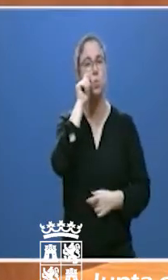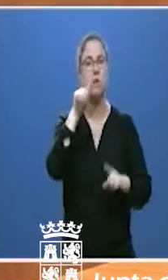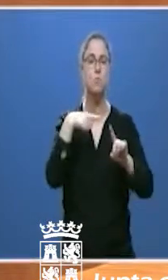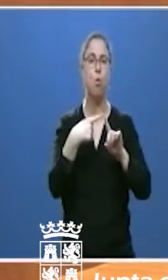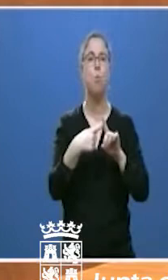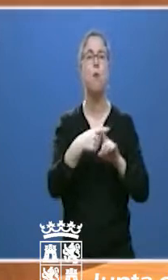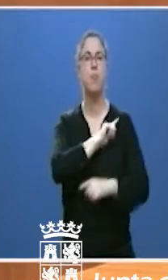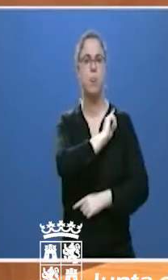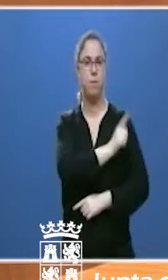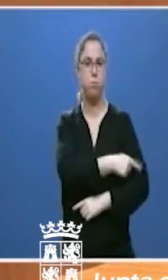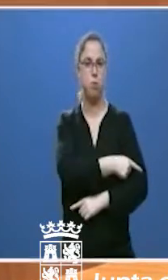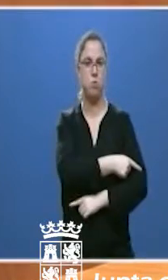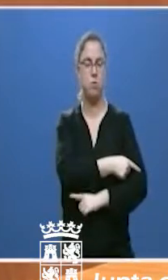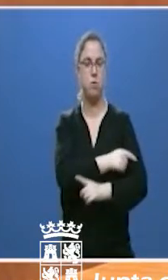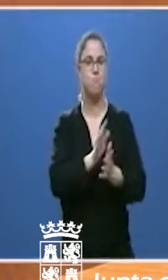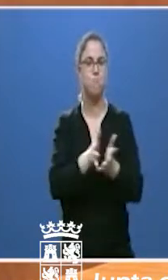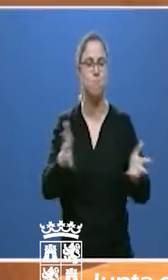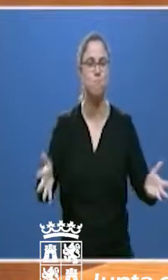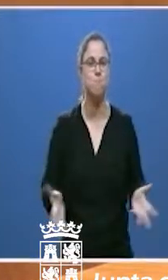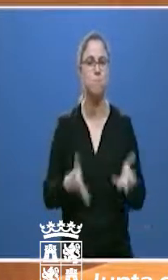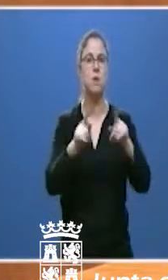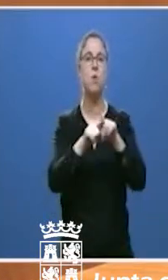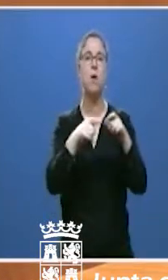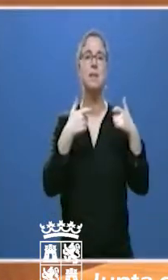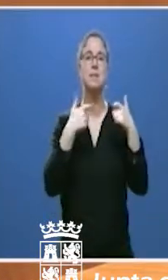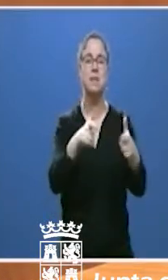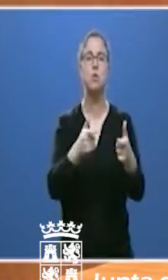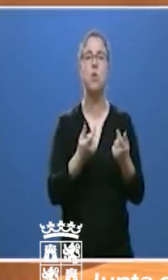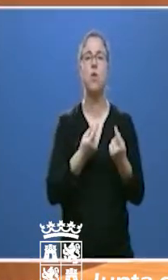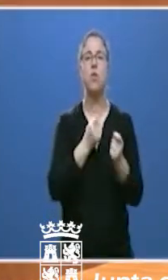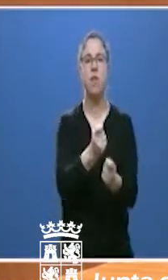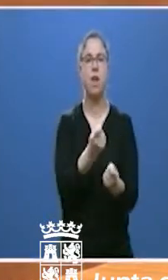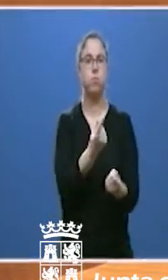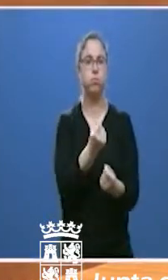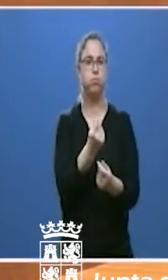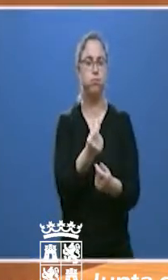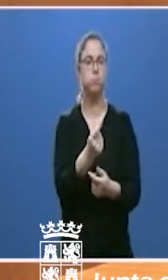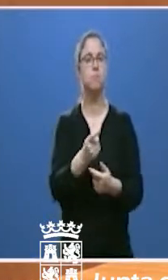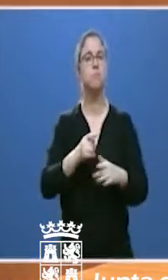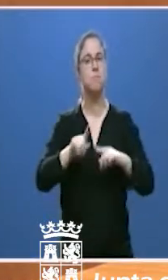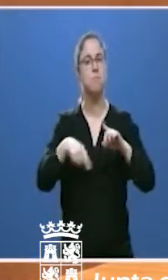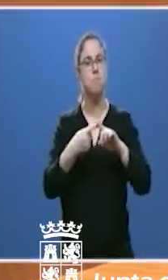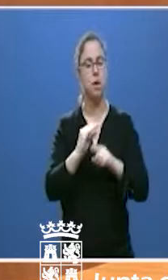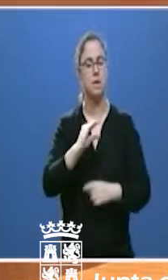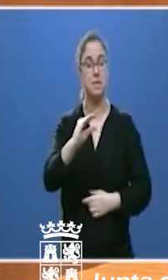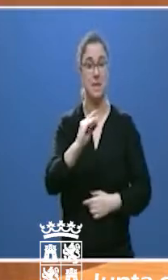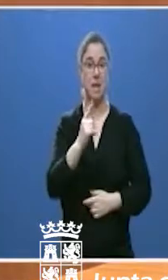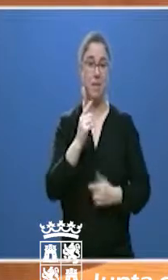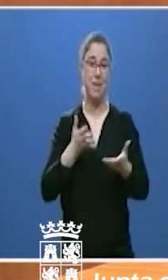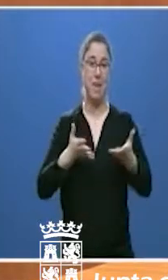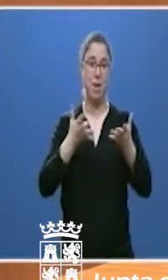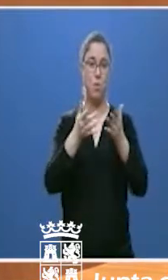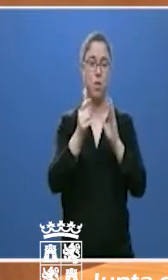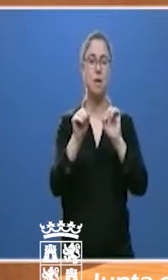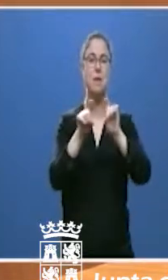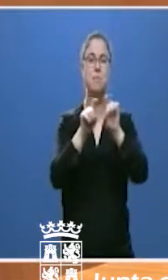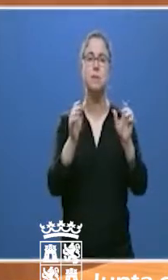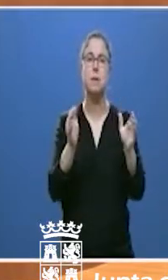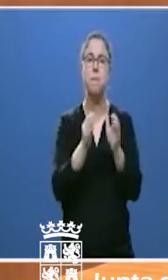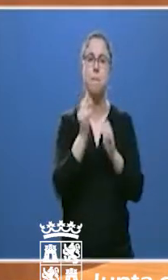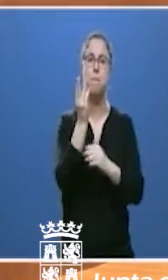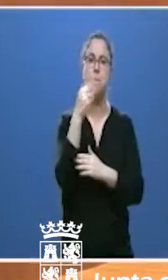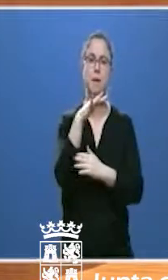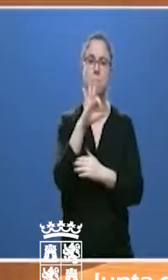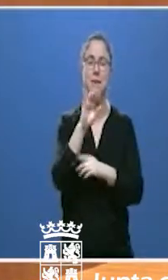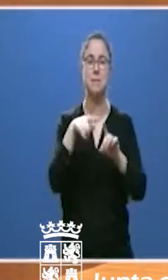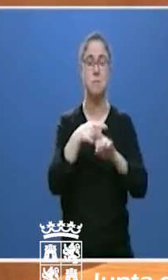incentivos para dotar de liquidez a estos sectores, por un lado. También ayudas para las pymes y autónomos para que se adapten a la